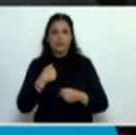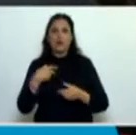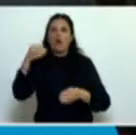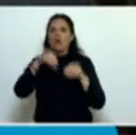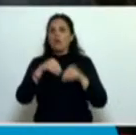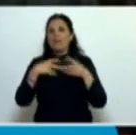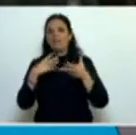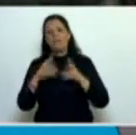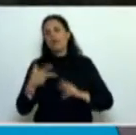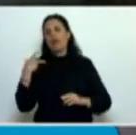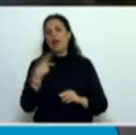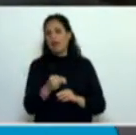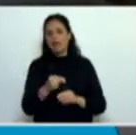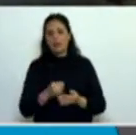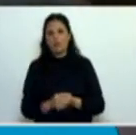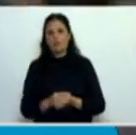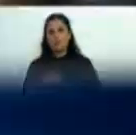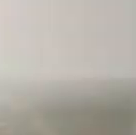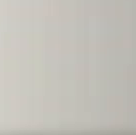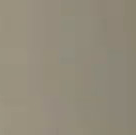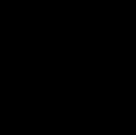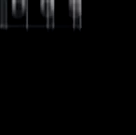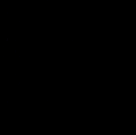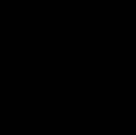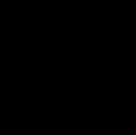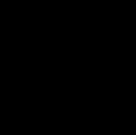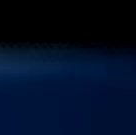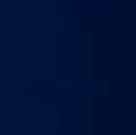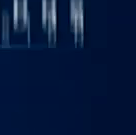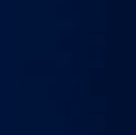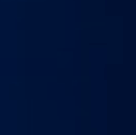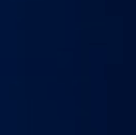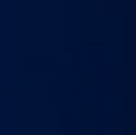votar de manera negativa la cuenta de inversión 2013. Muchas gracias.